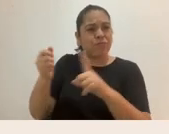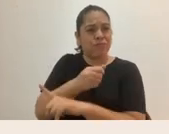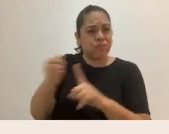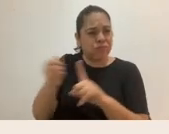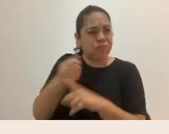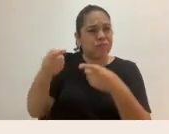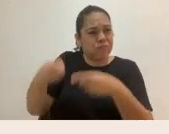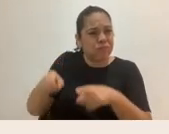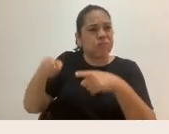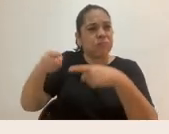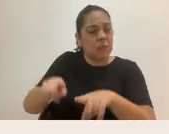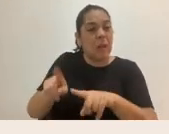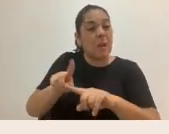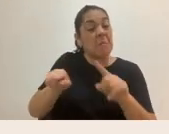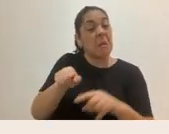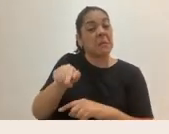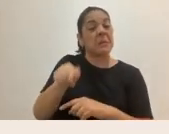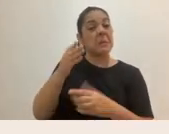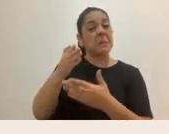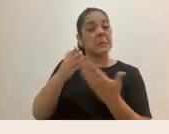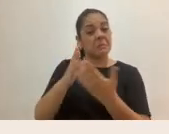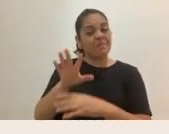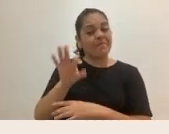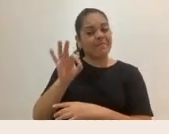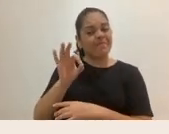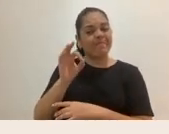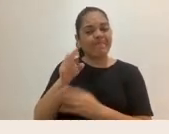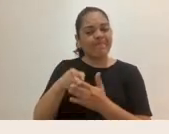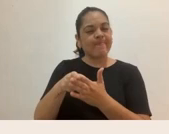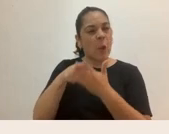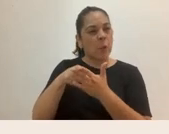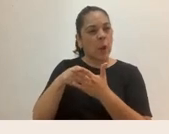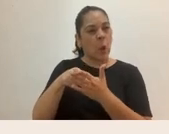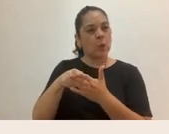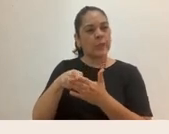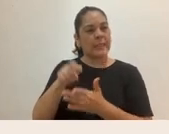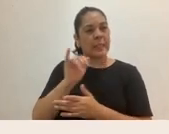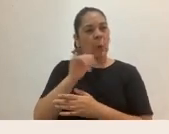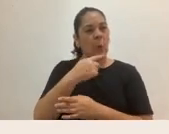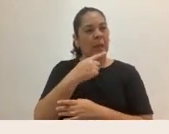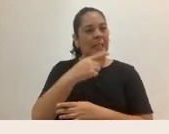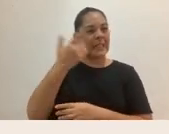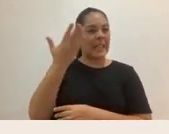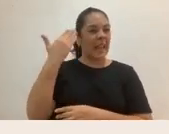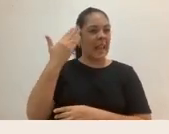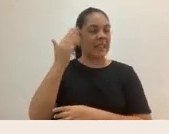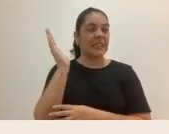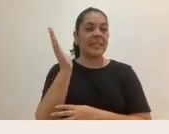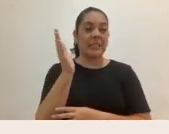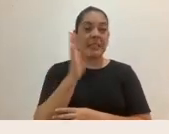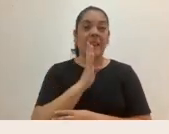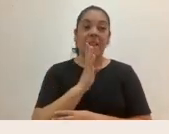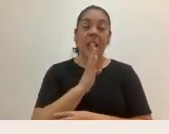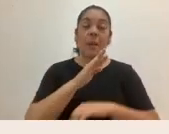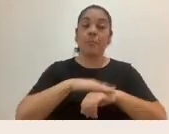es parte de reconocer lo que incluso el día de ayer en la charla comentábamos, de que la